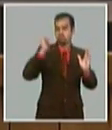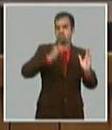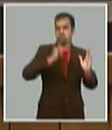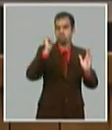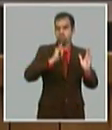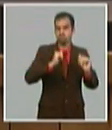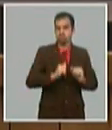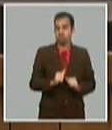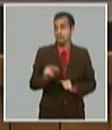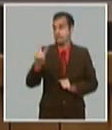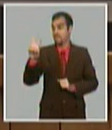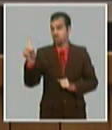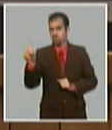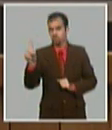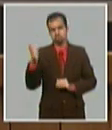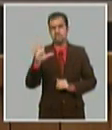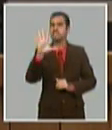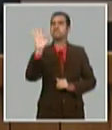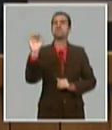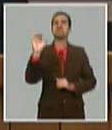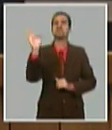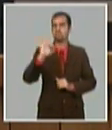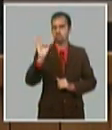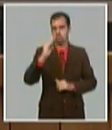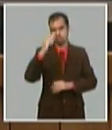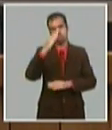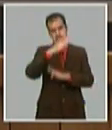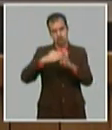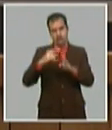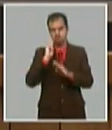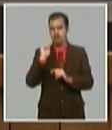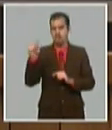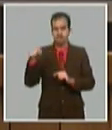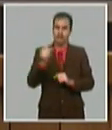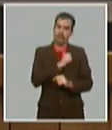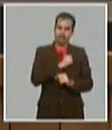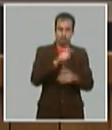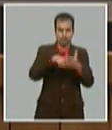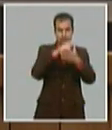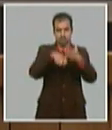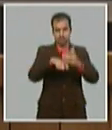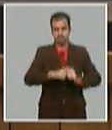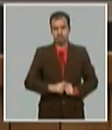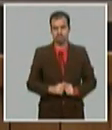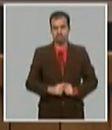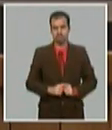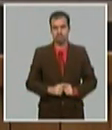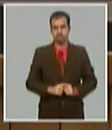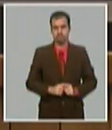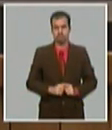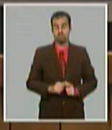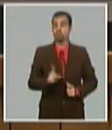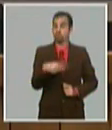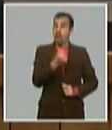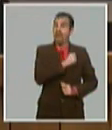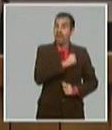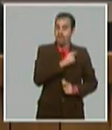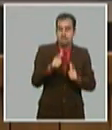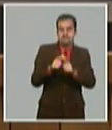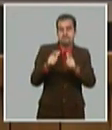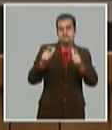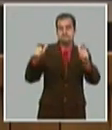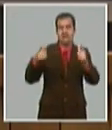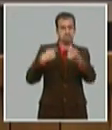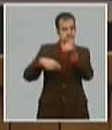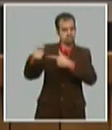prácticamente el 50%. Tenemos que crecer en el resto de las exportaciones también y ese es el diseño que tiene el plan y el